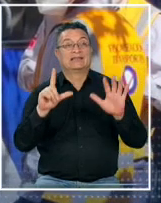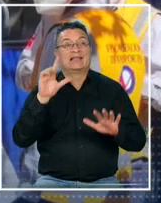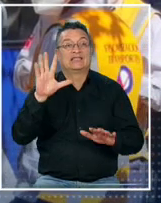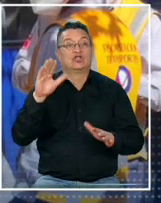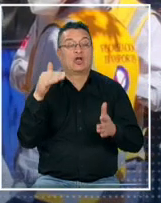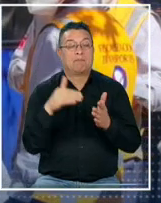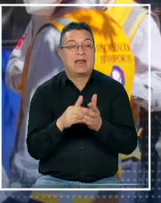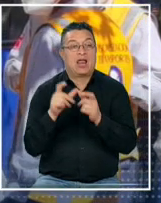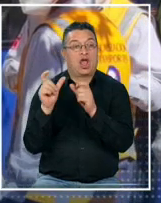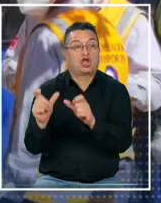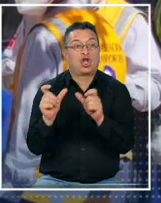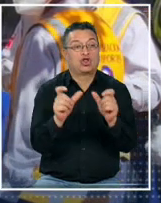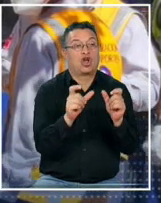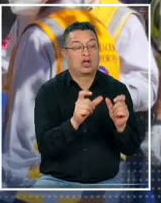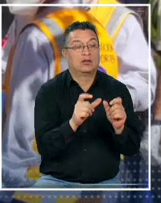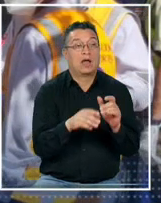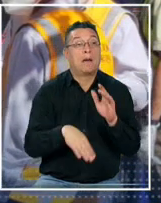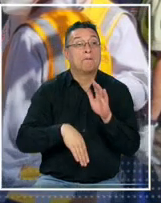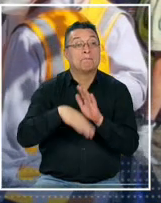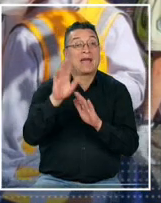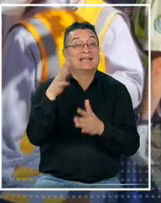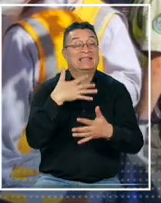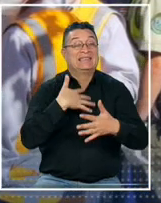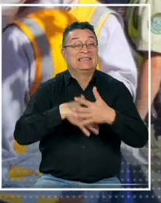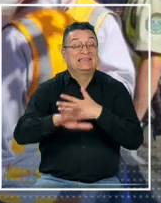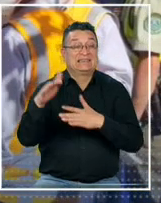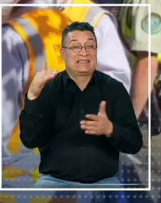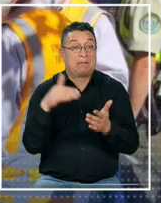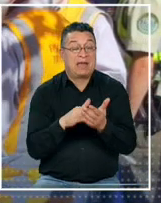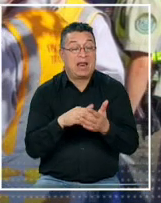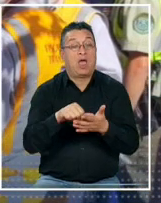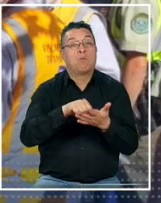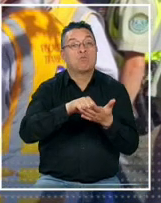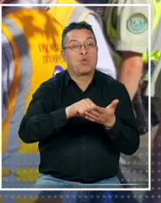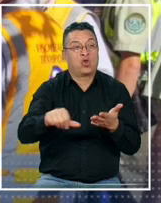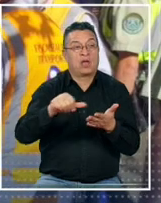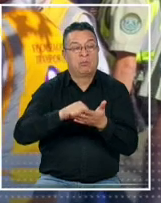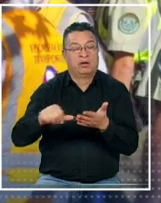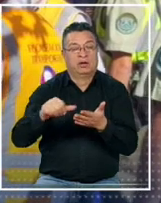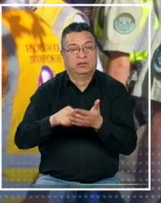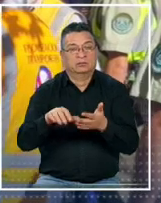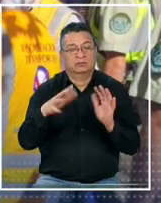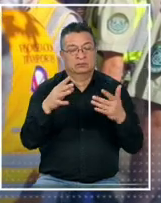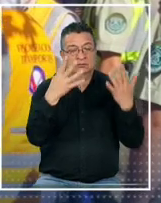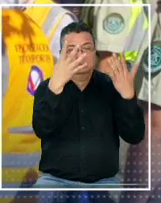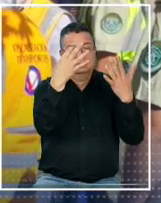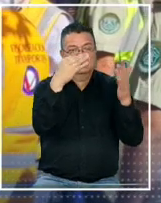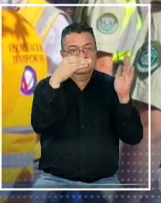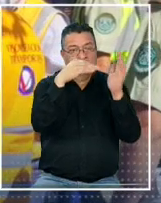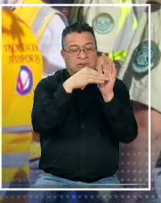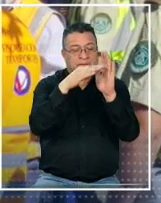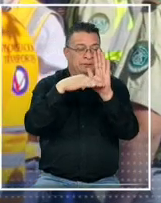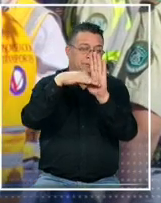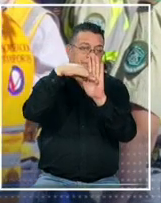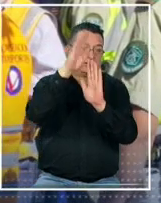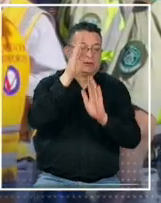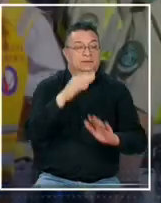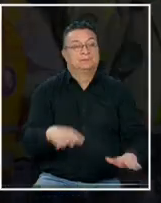controles de los cuales más de 15 mil terminaron en multas que superan los 90 mil pesos